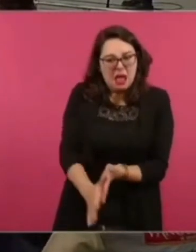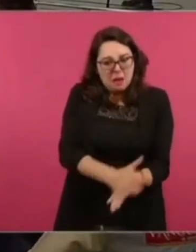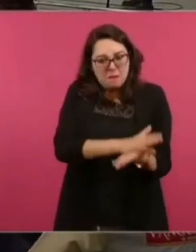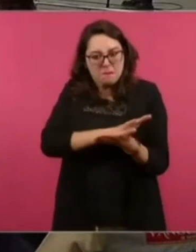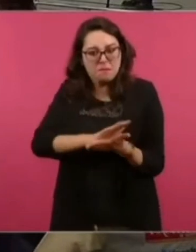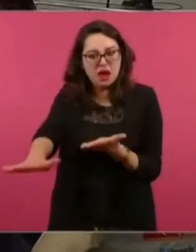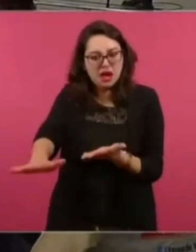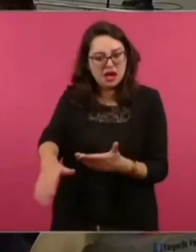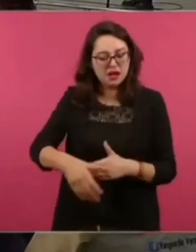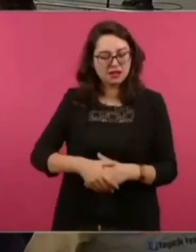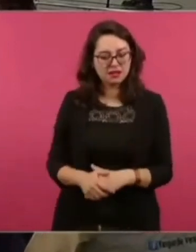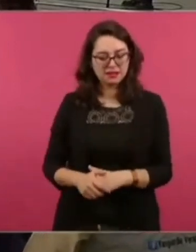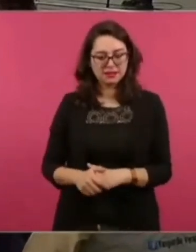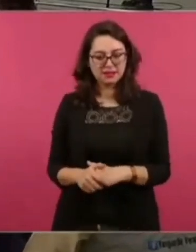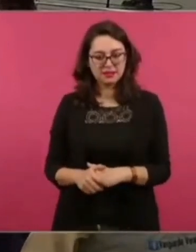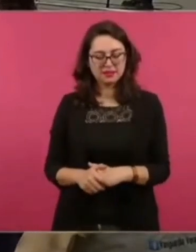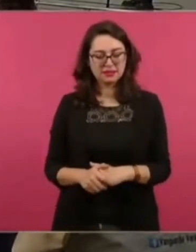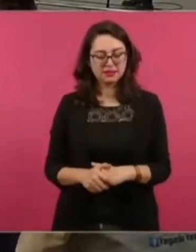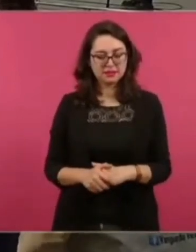¿Saben qué decía Porfirio?